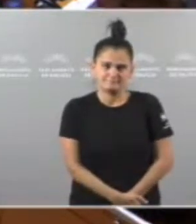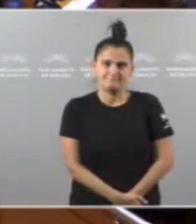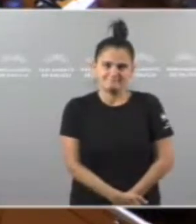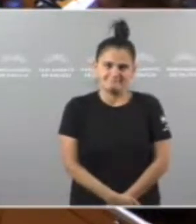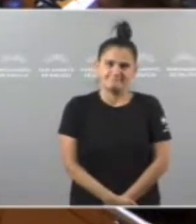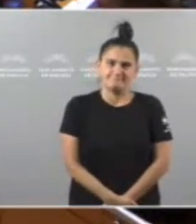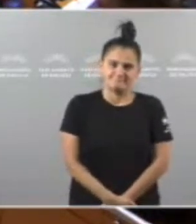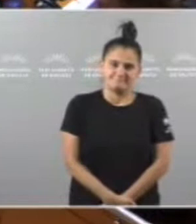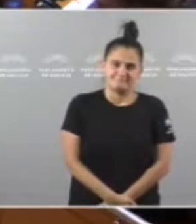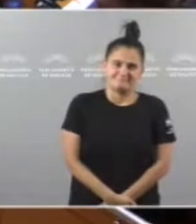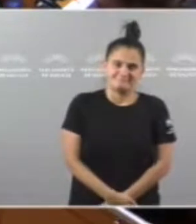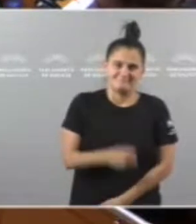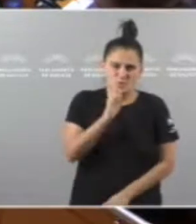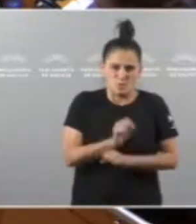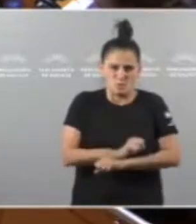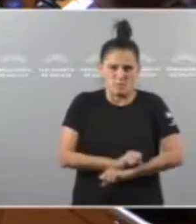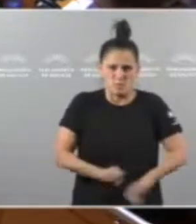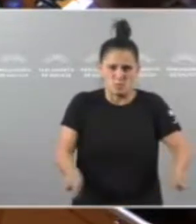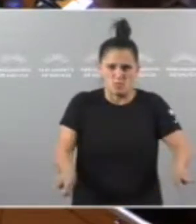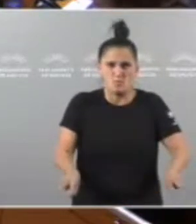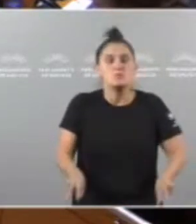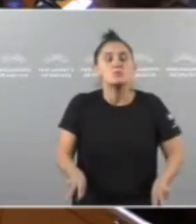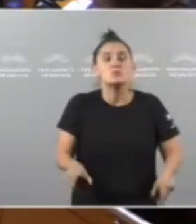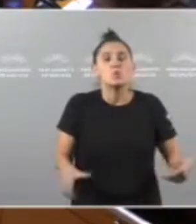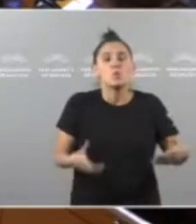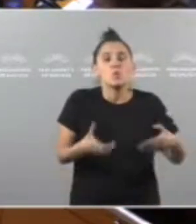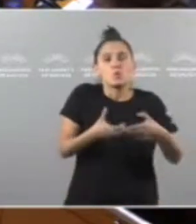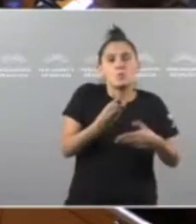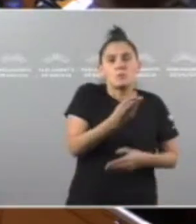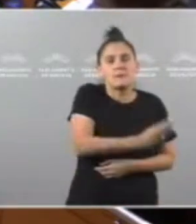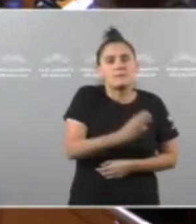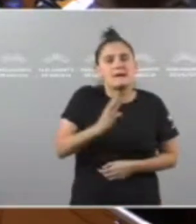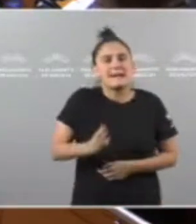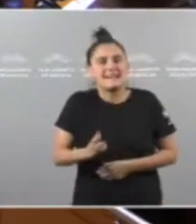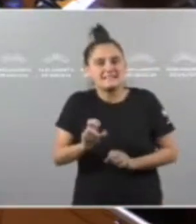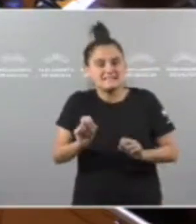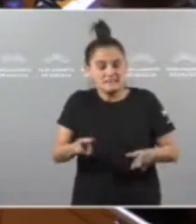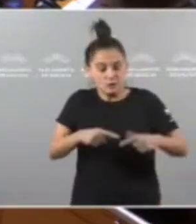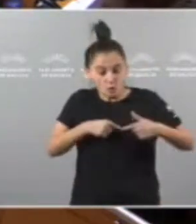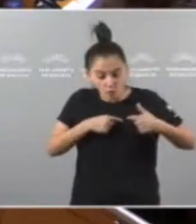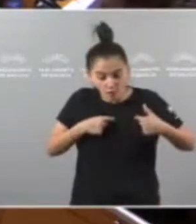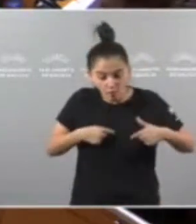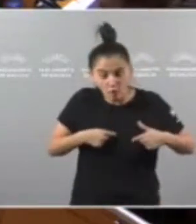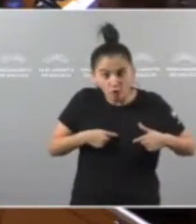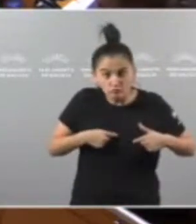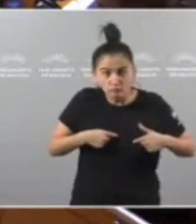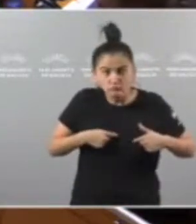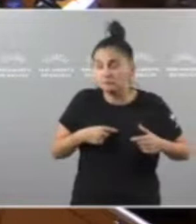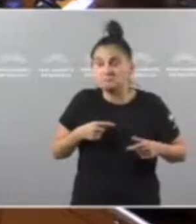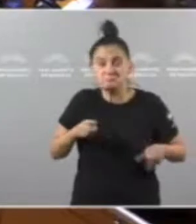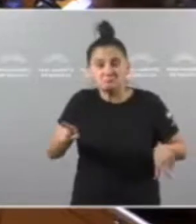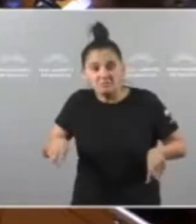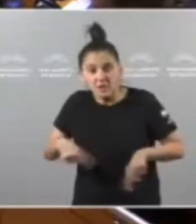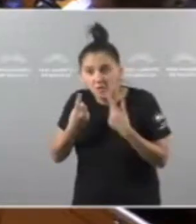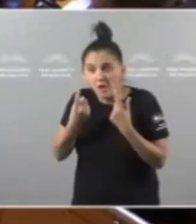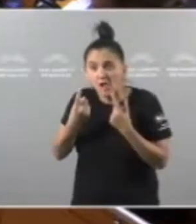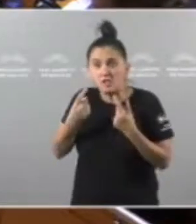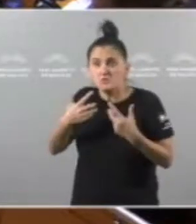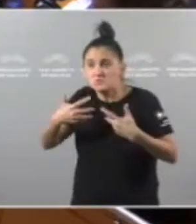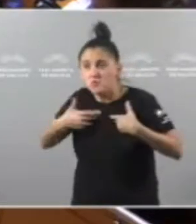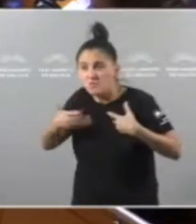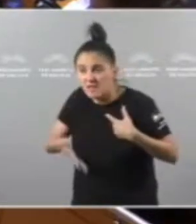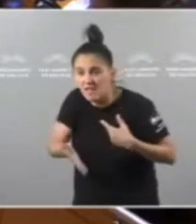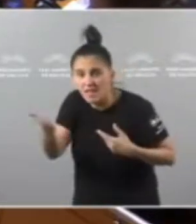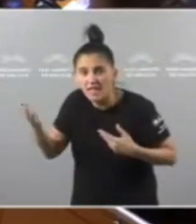E o máis grave de todos, un partido popular sin corazón ao que nada lhe importa o sufrimento